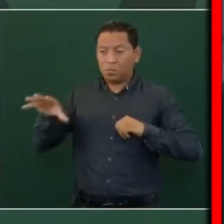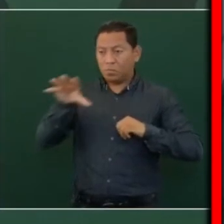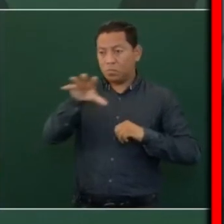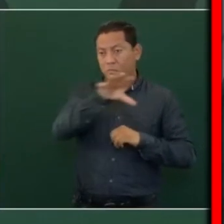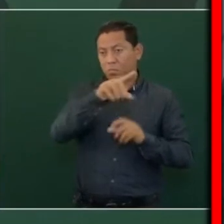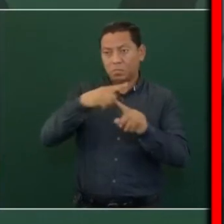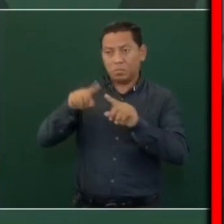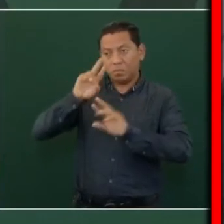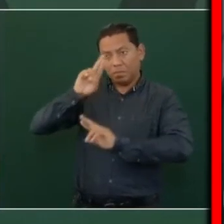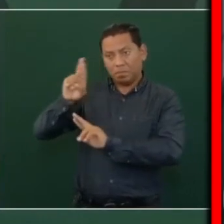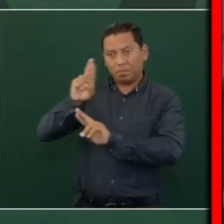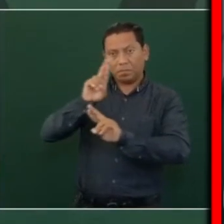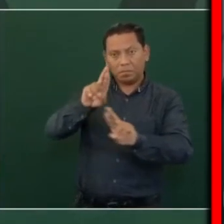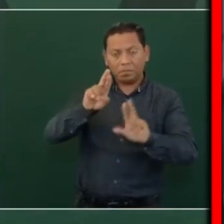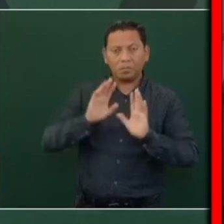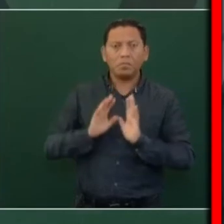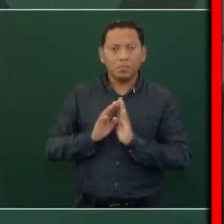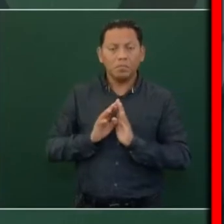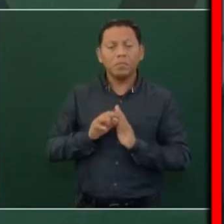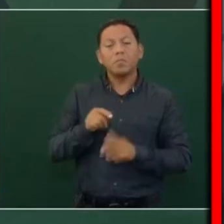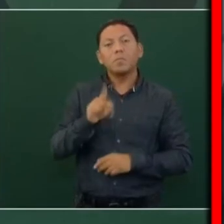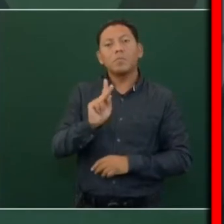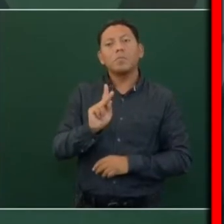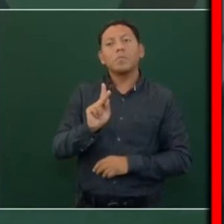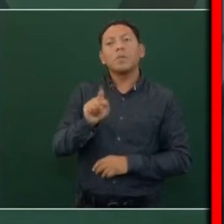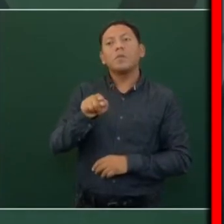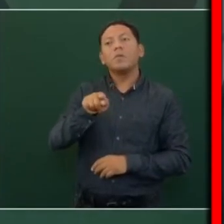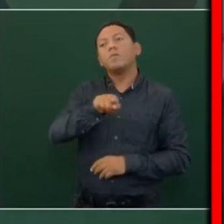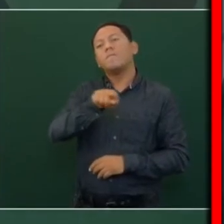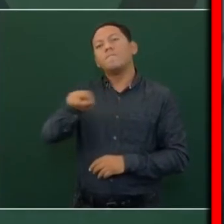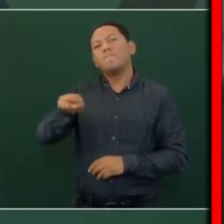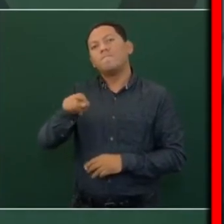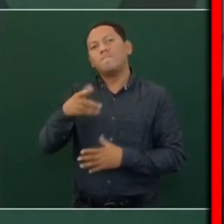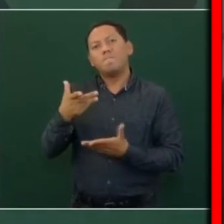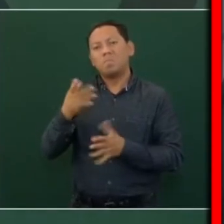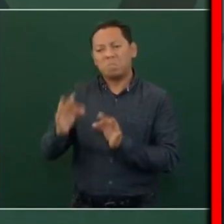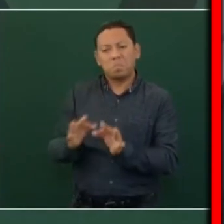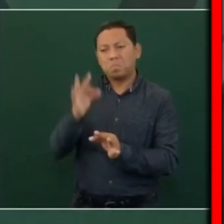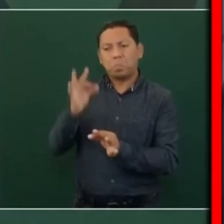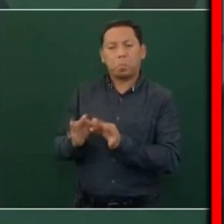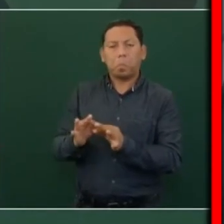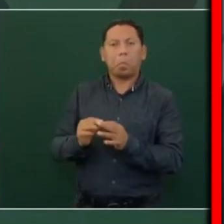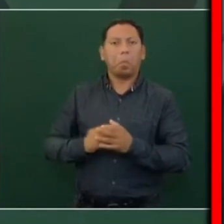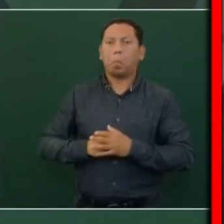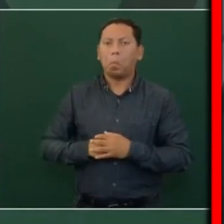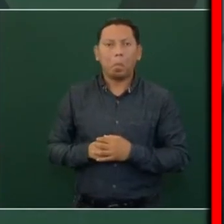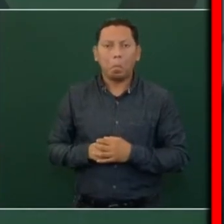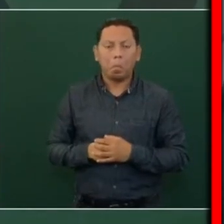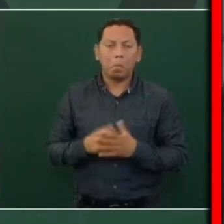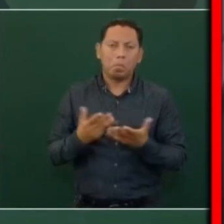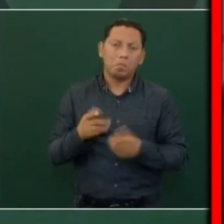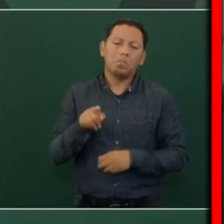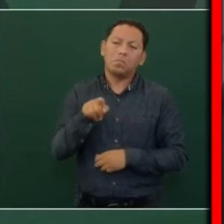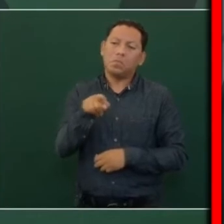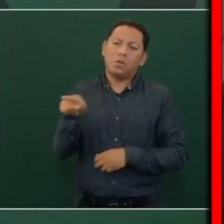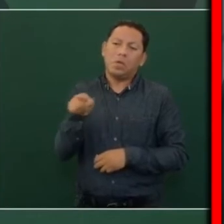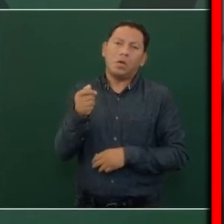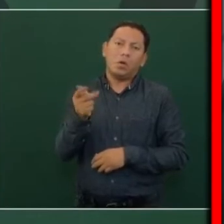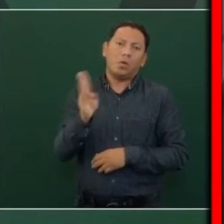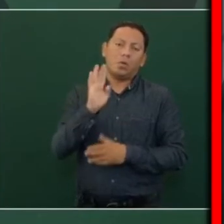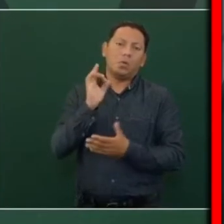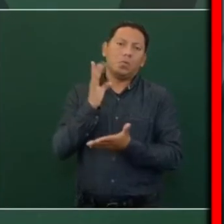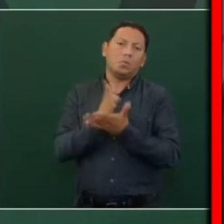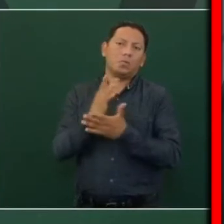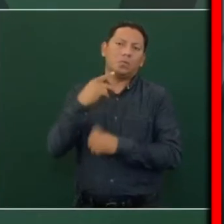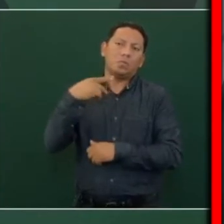algo que ellos no están cumpliendo. Ellos están en una